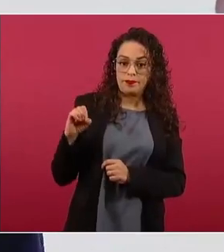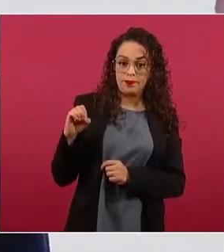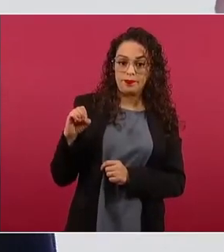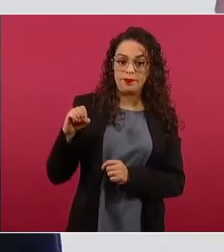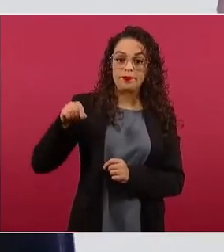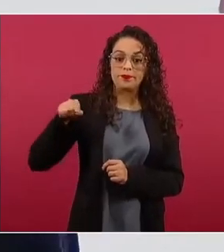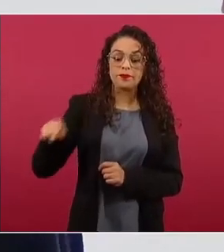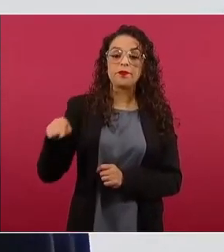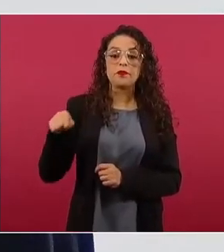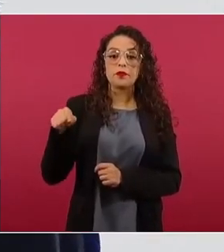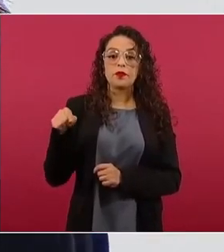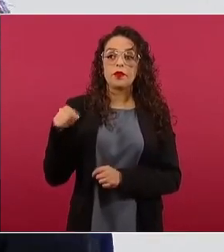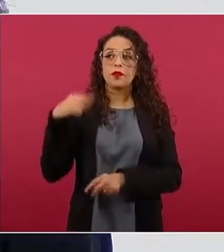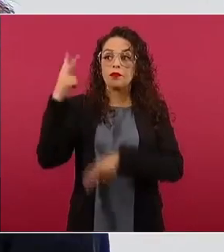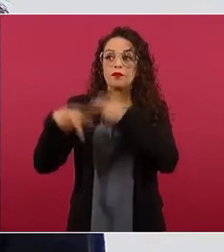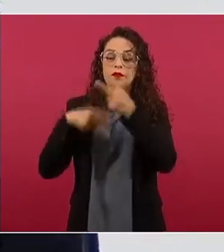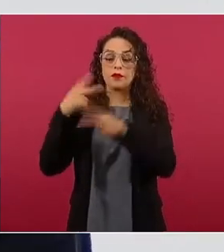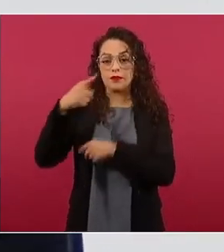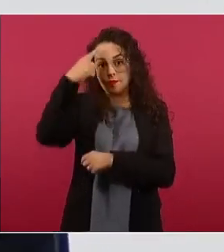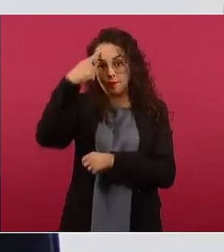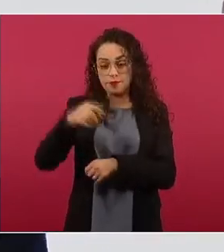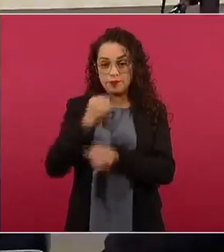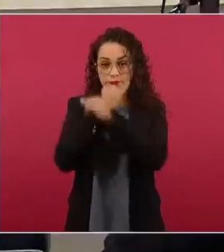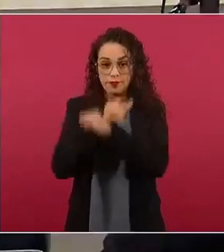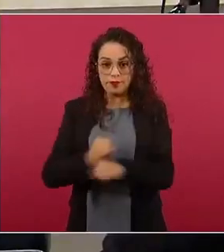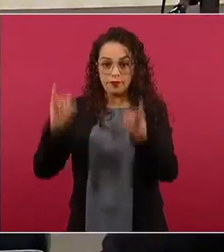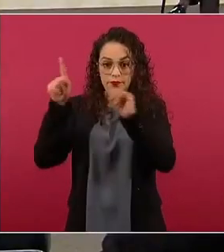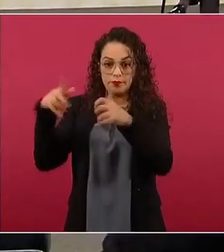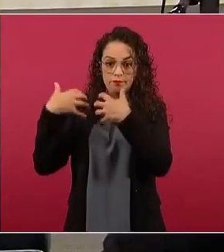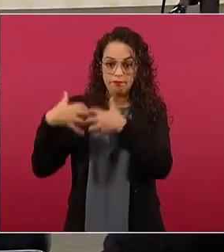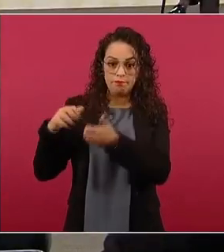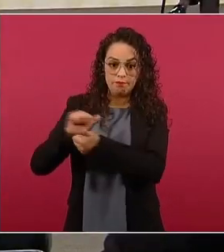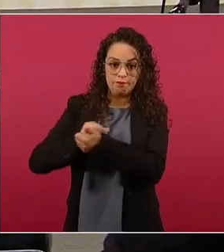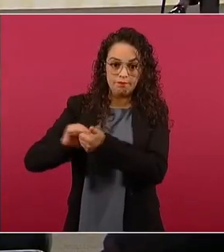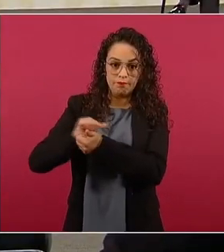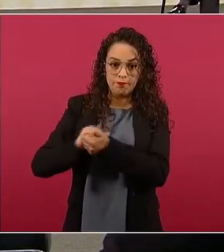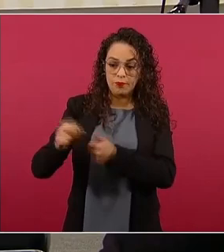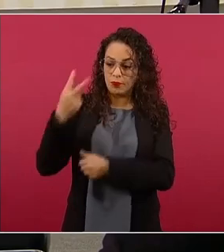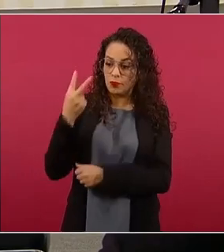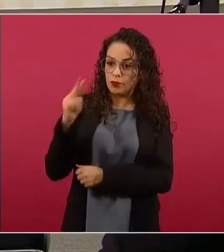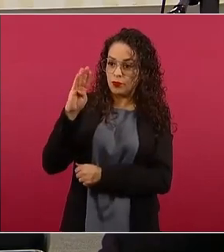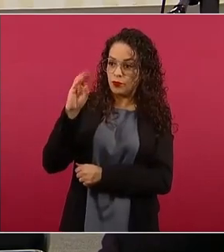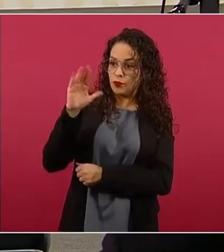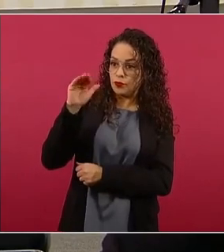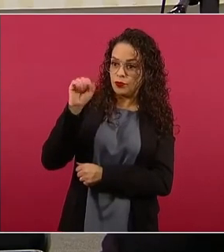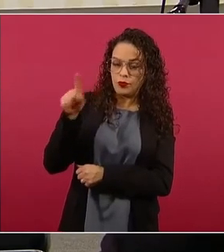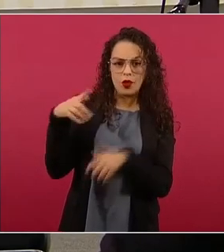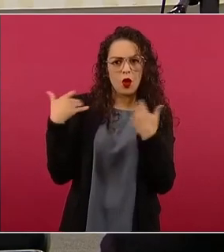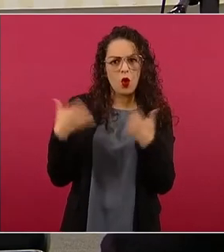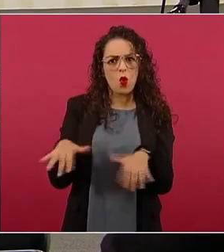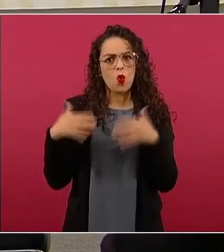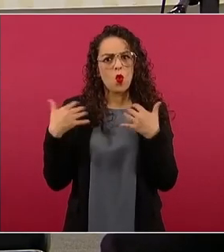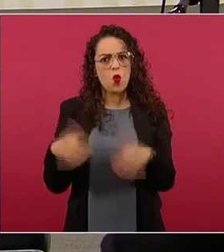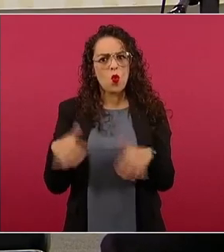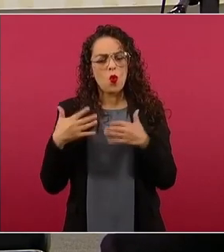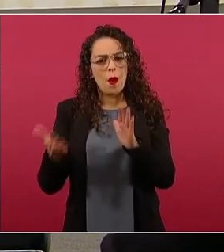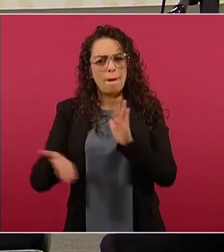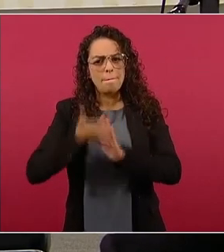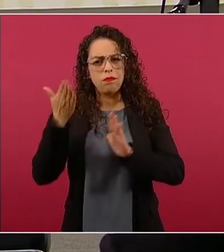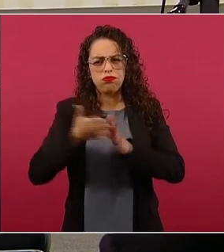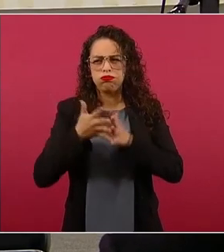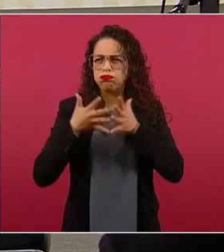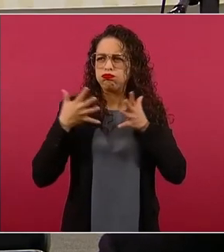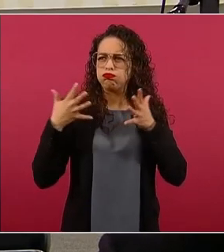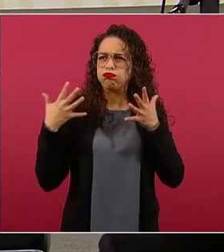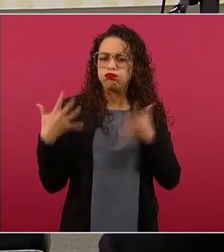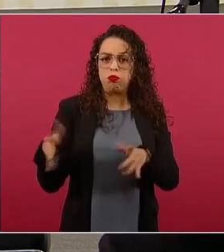la refinería Dos Bocas, una obra impresionante, una construcción histórica y uno de